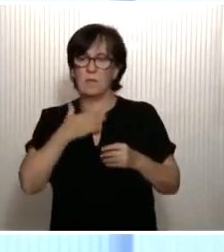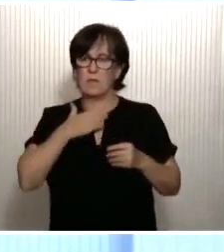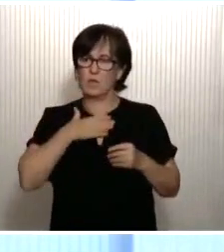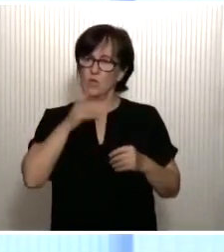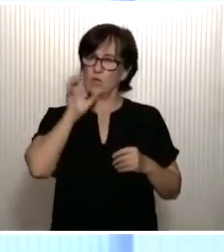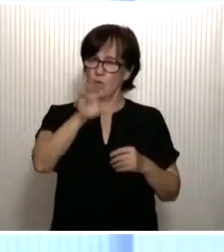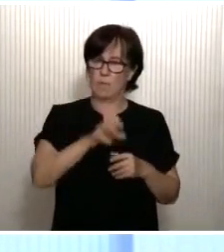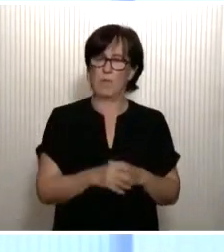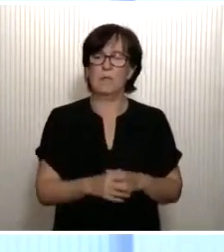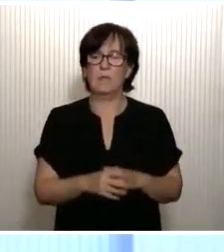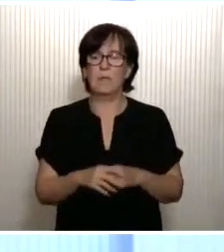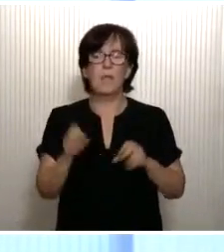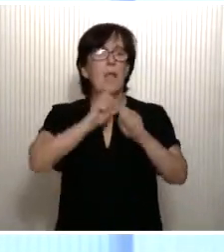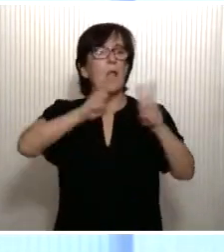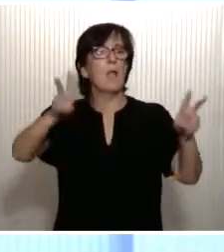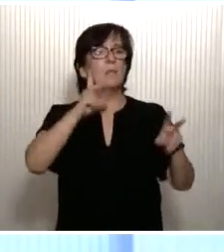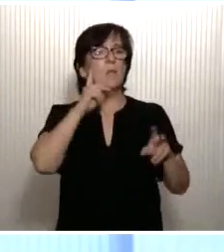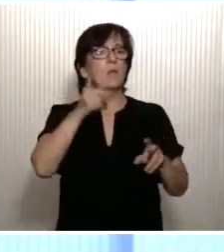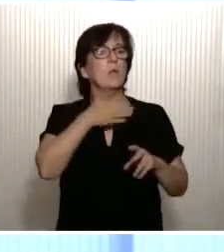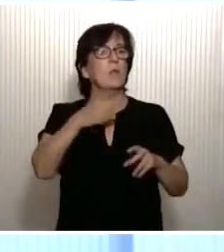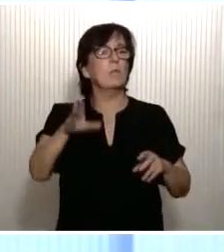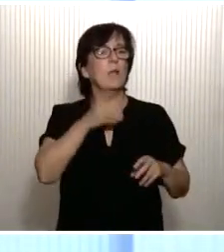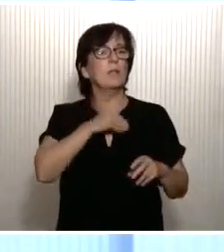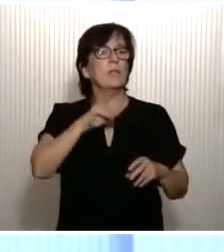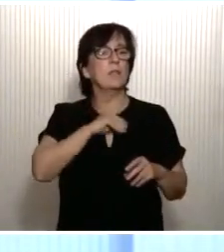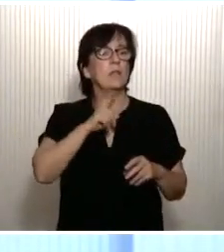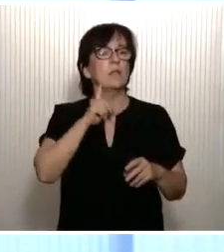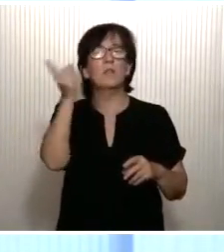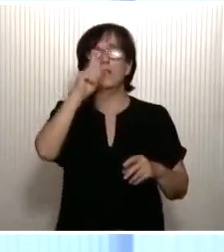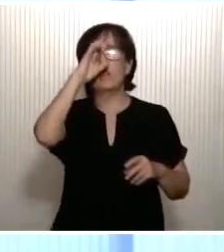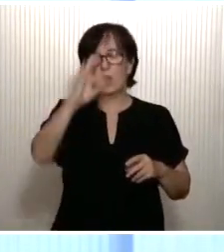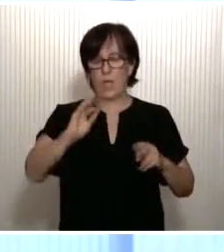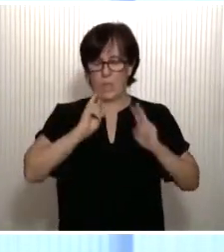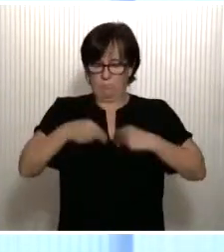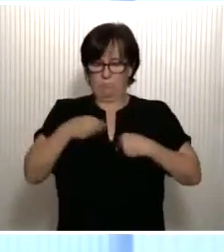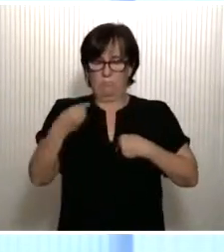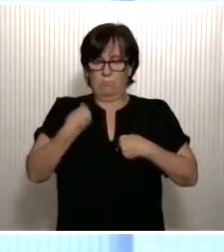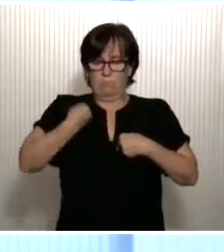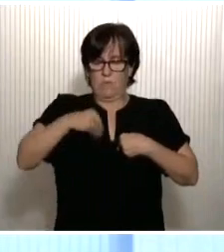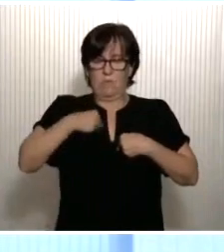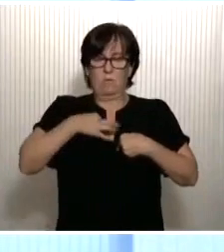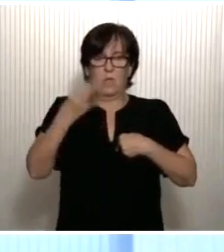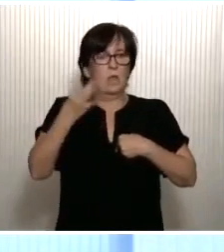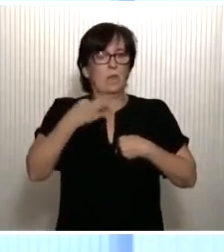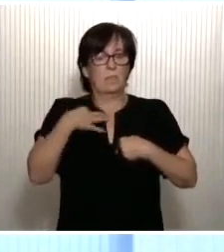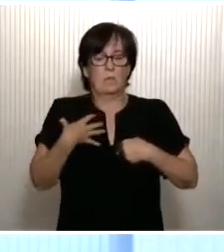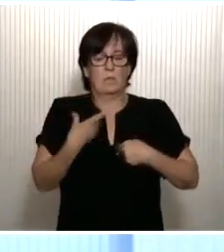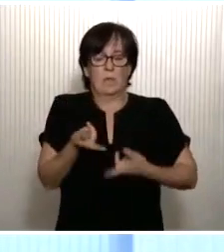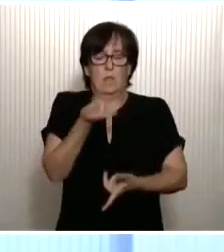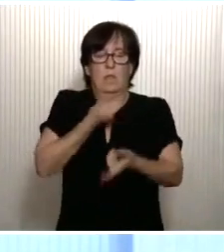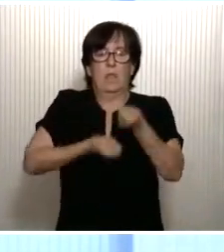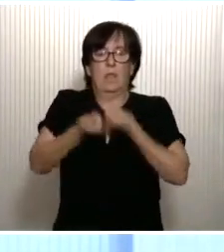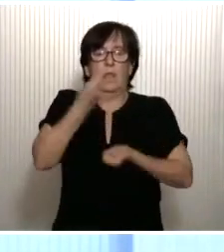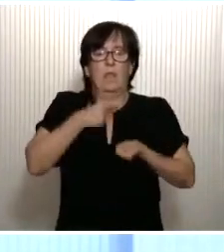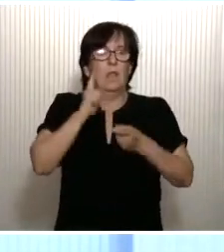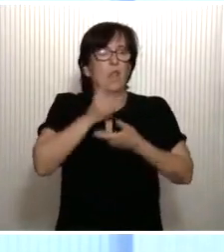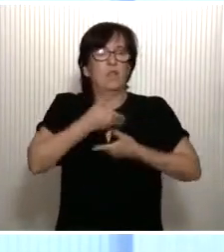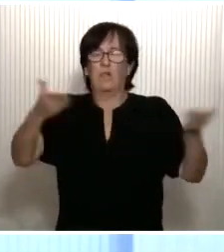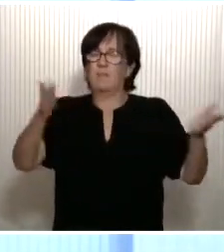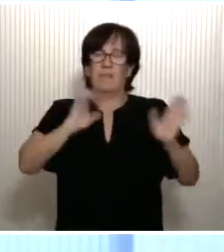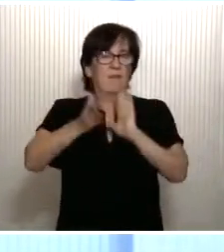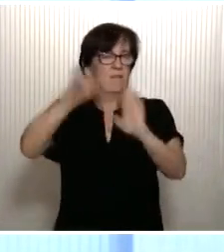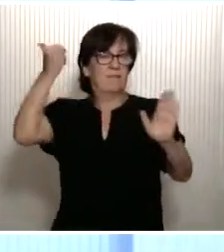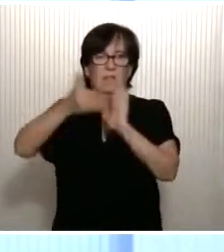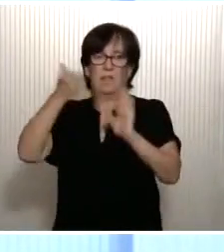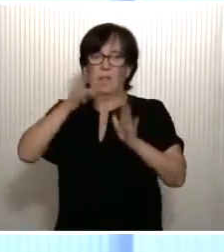país. El peor mal de España ha sido siempre no creer en sí misma. Y debemos desterrar para siempre esa desconfianza, sobre todo ahora,